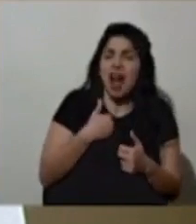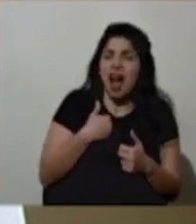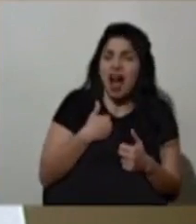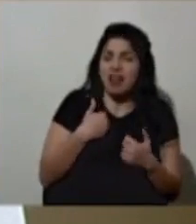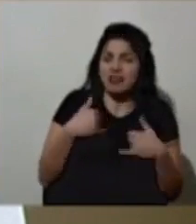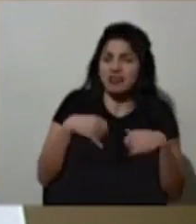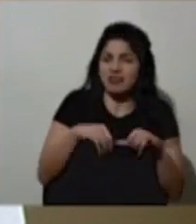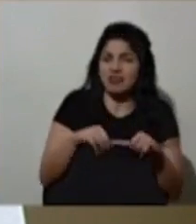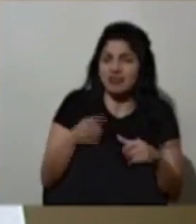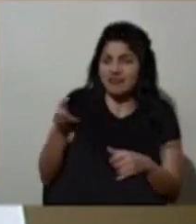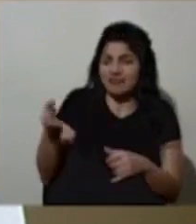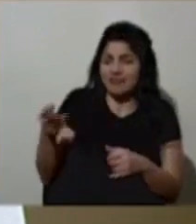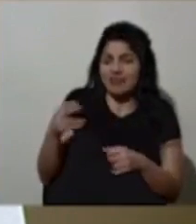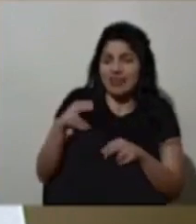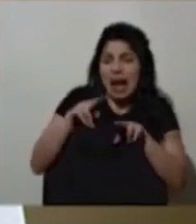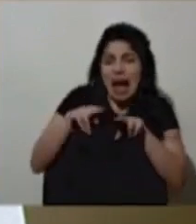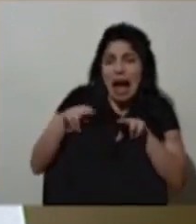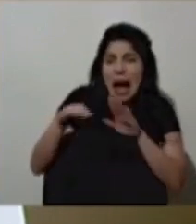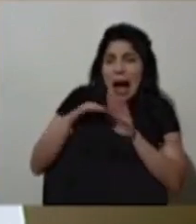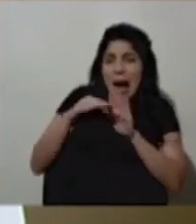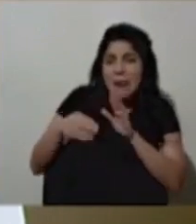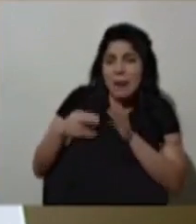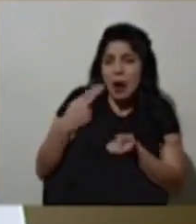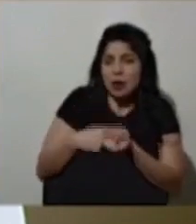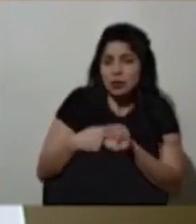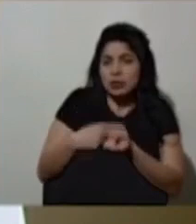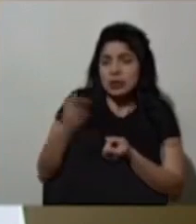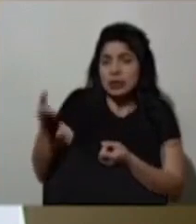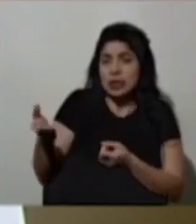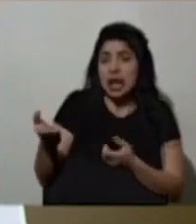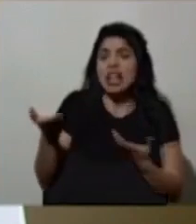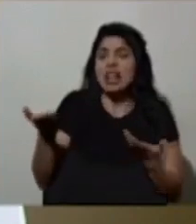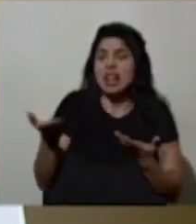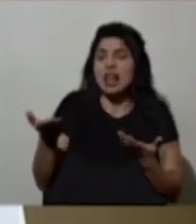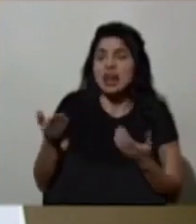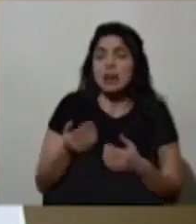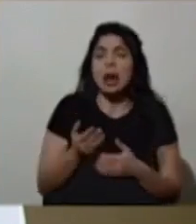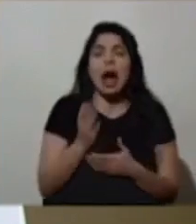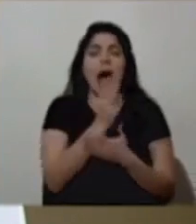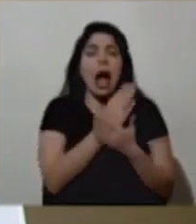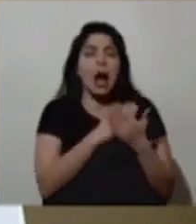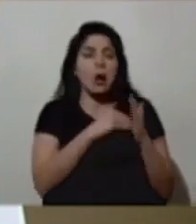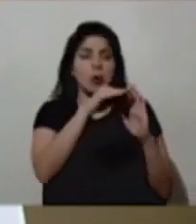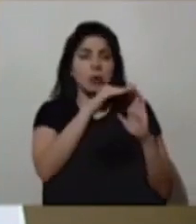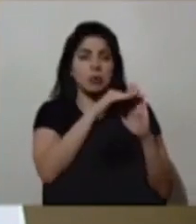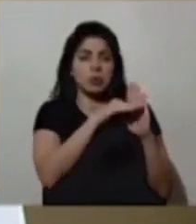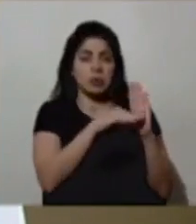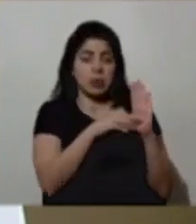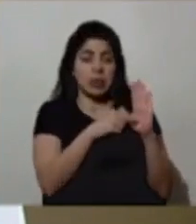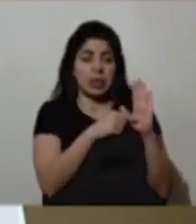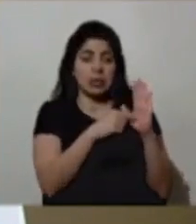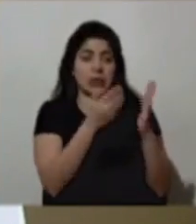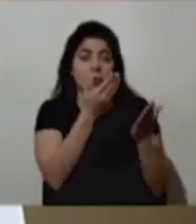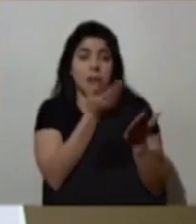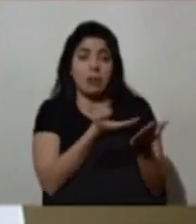ocupación de nuestro sistema hospitalario es que se han propuesto algunas medidas que van a ser